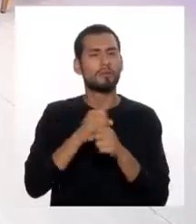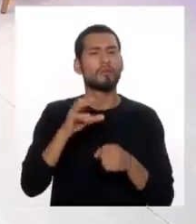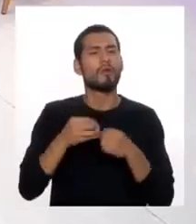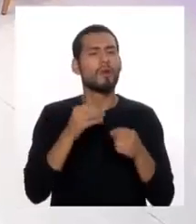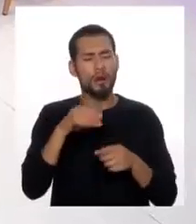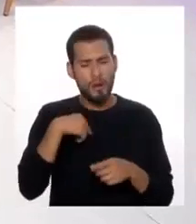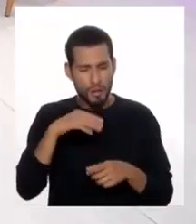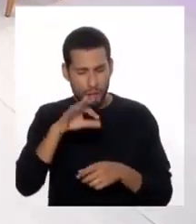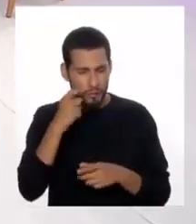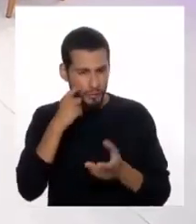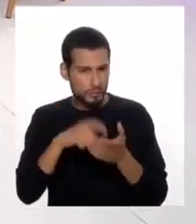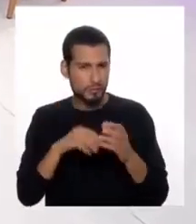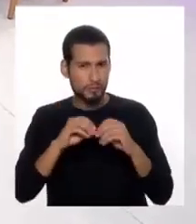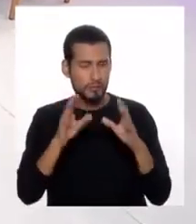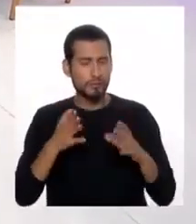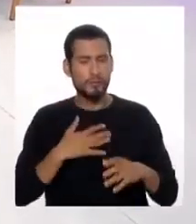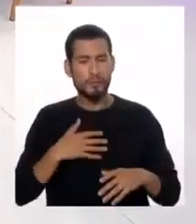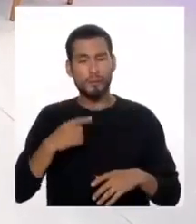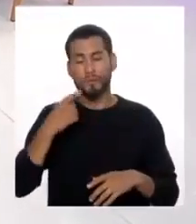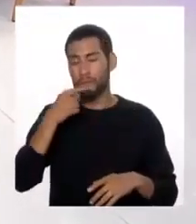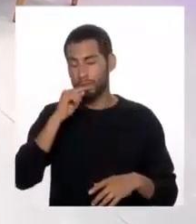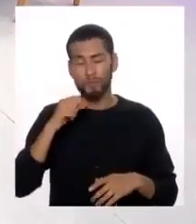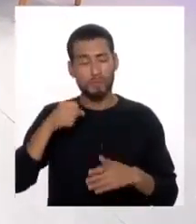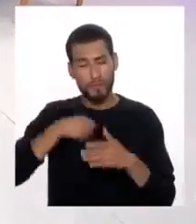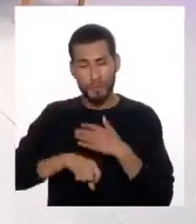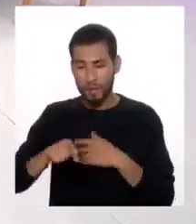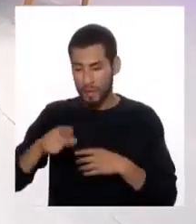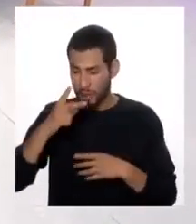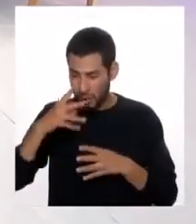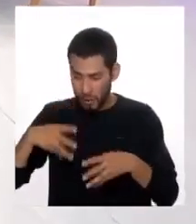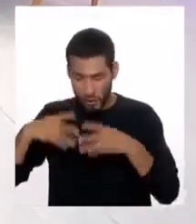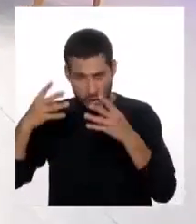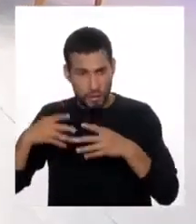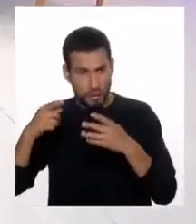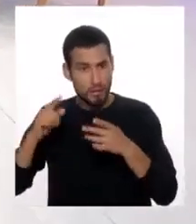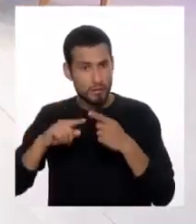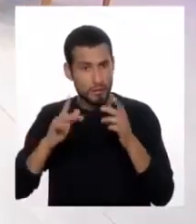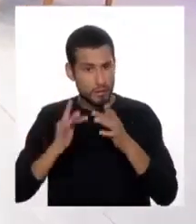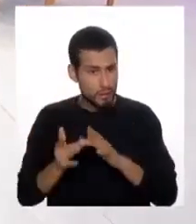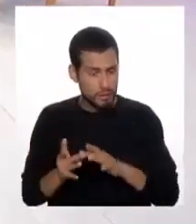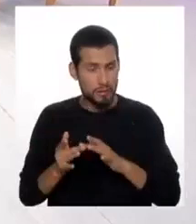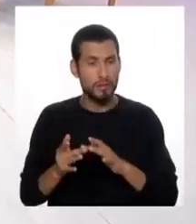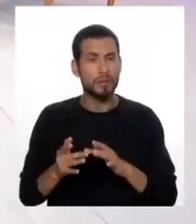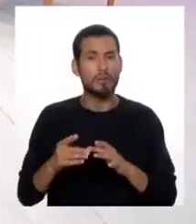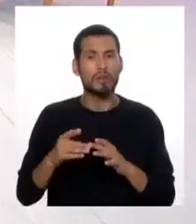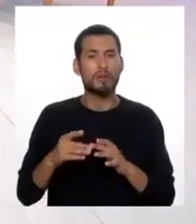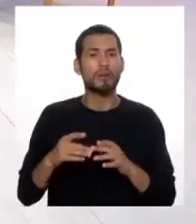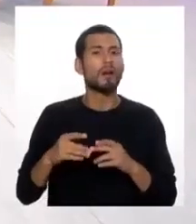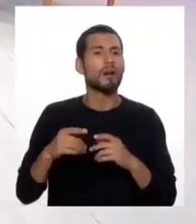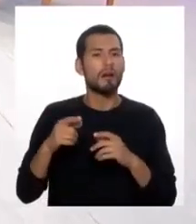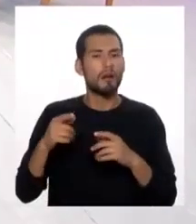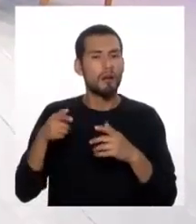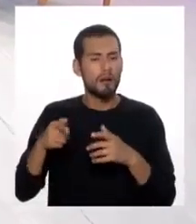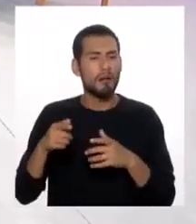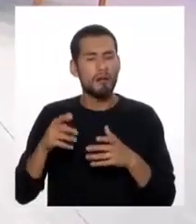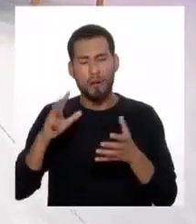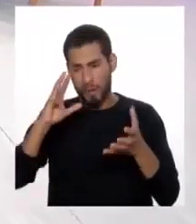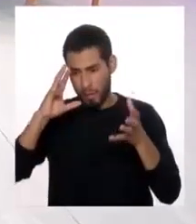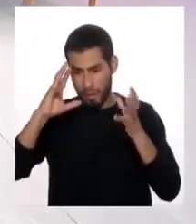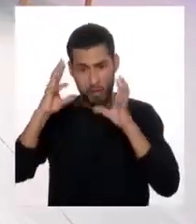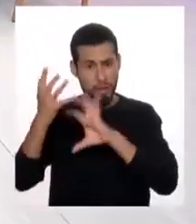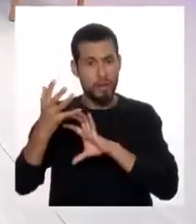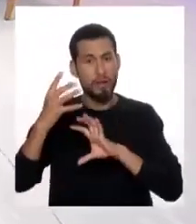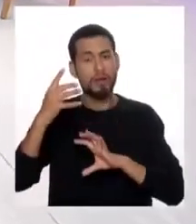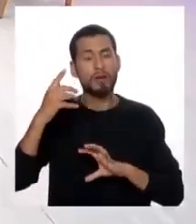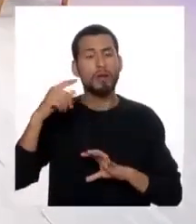distinguir claramente que mi hija está viendo estas redes, que están transformando su conducta?